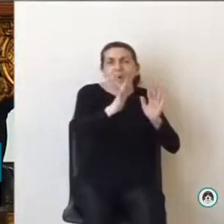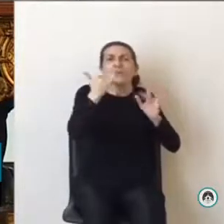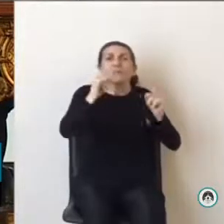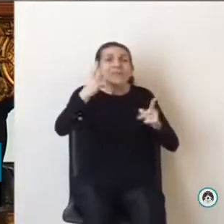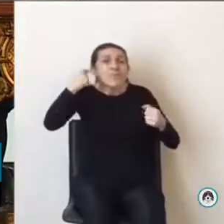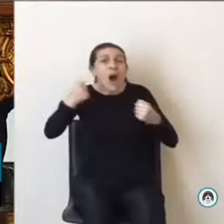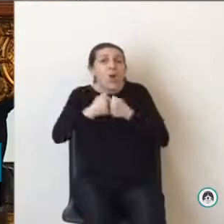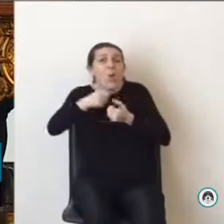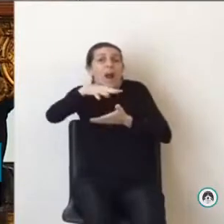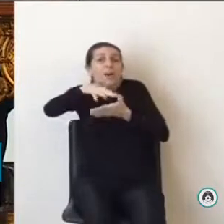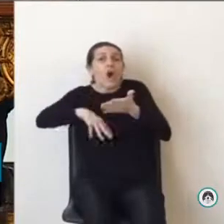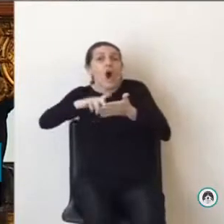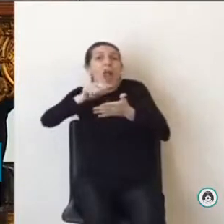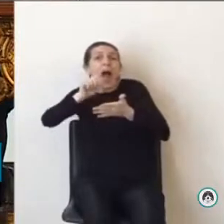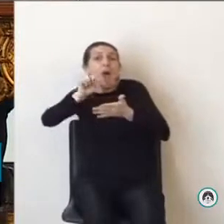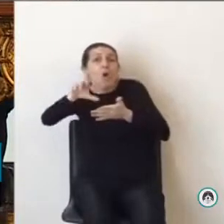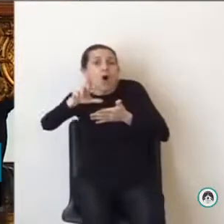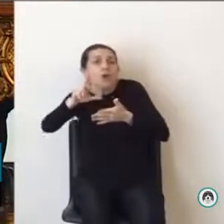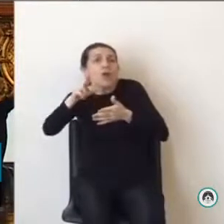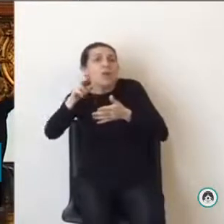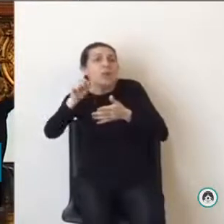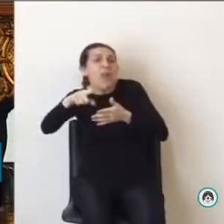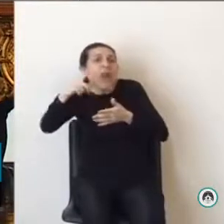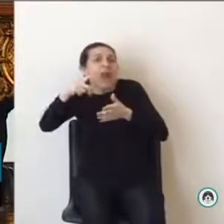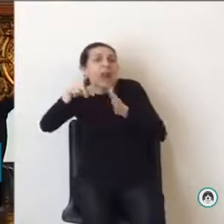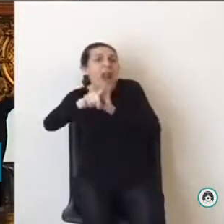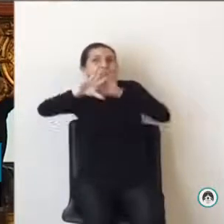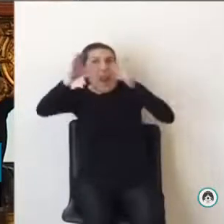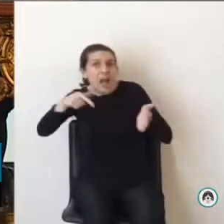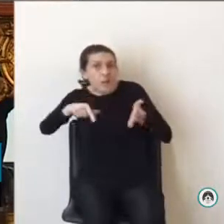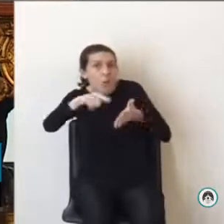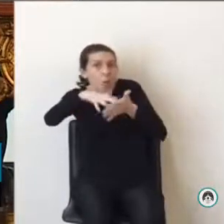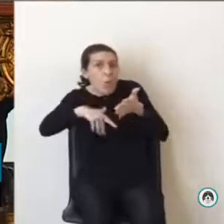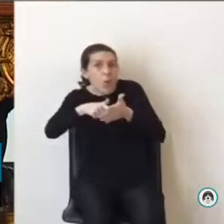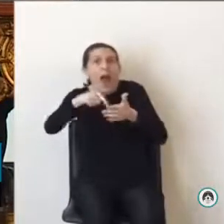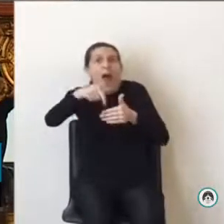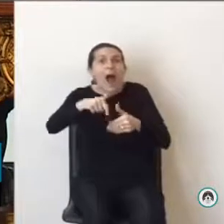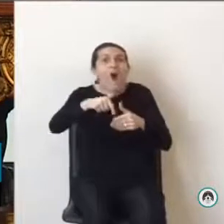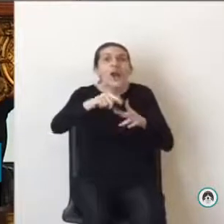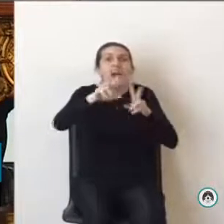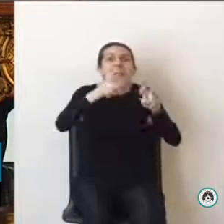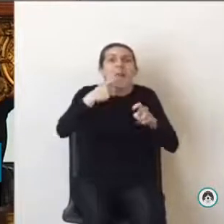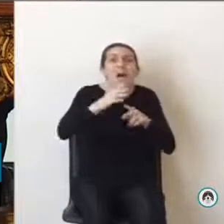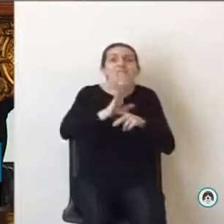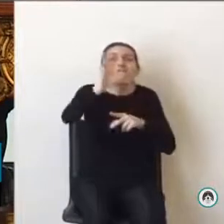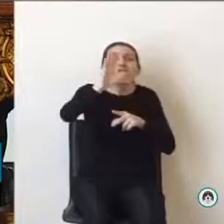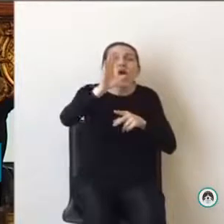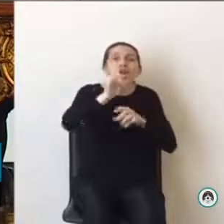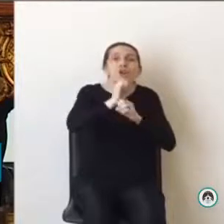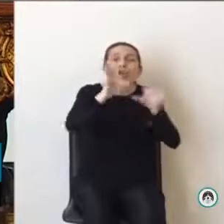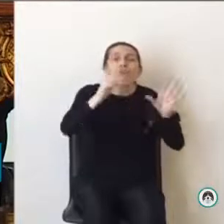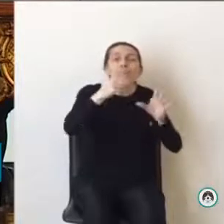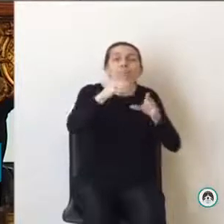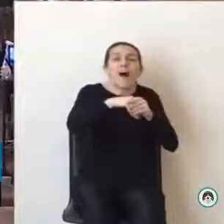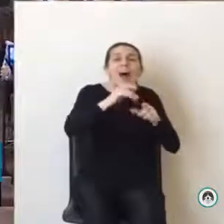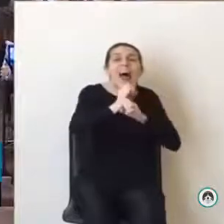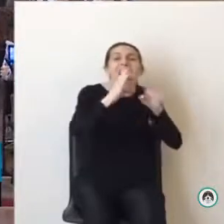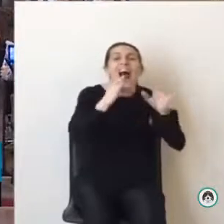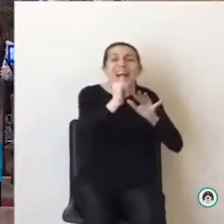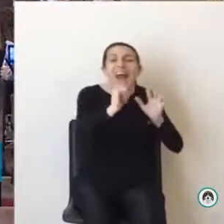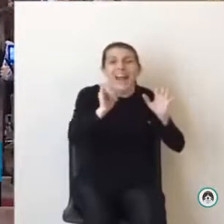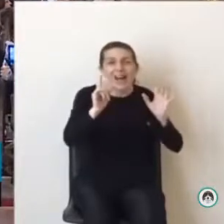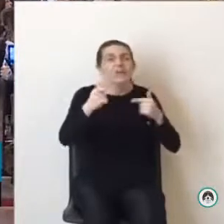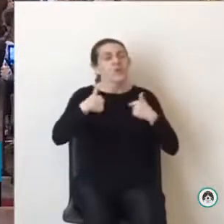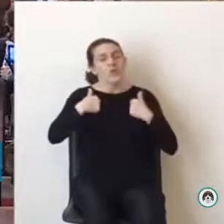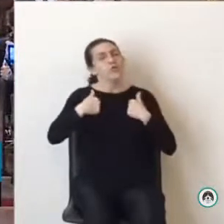en la labor parlamentaria que sean con discurso. Ahora, aclarar el sentido del voto no es hacer un discurso, sino es aclararlo. Estoy aclarando mi